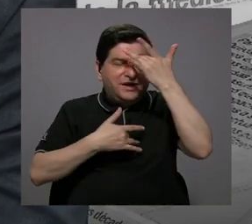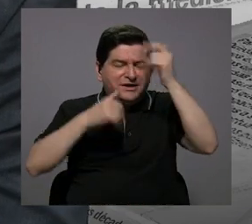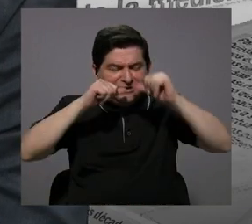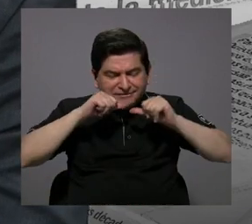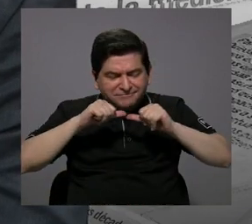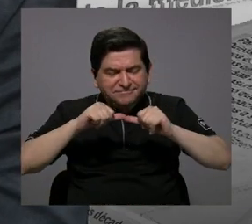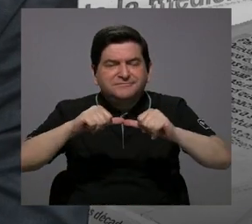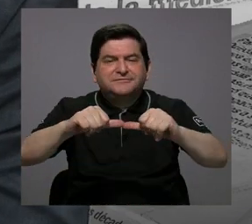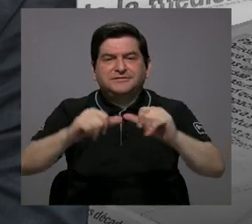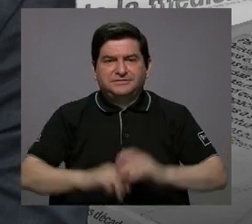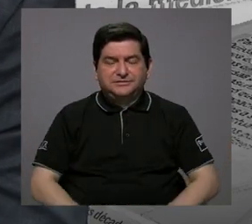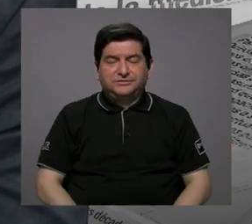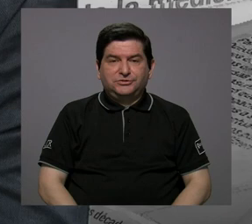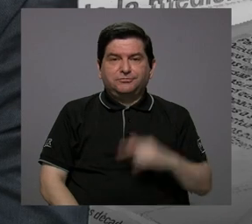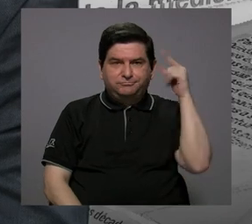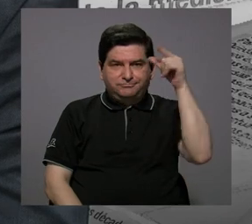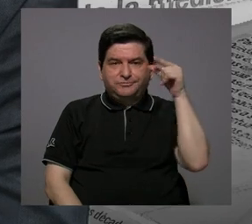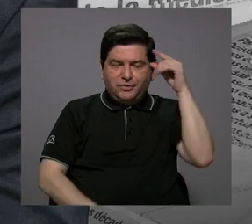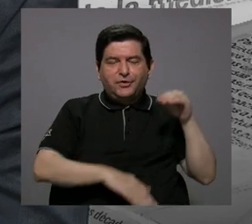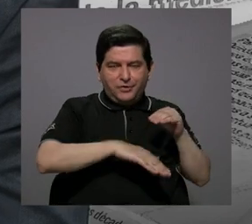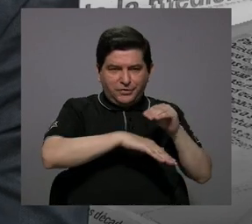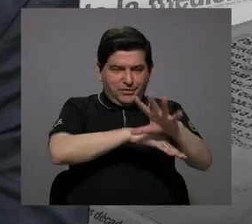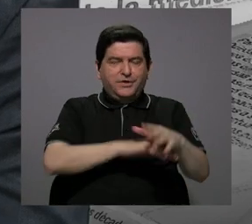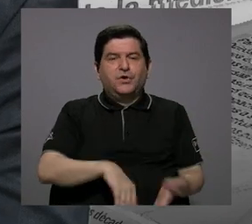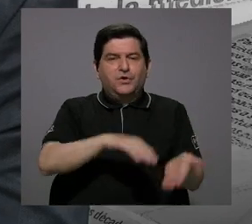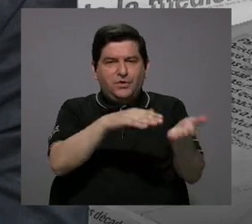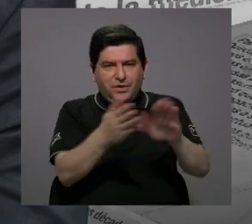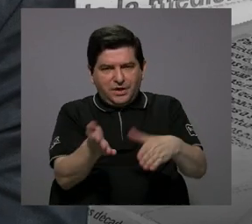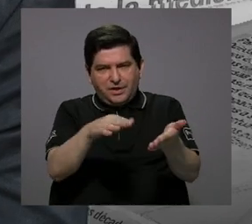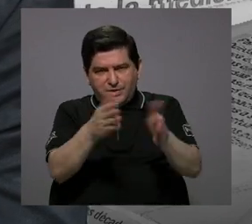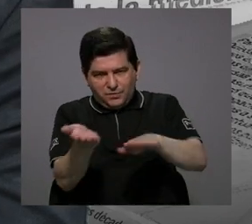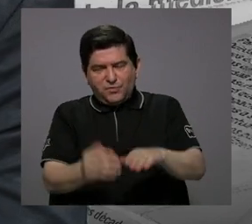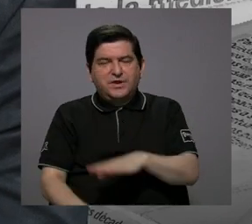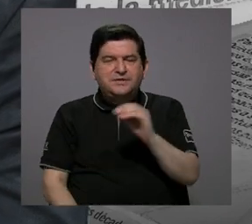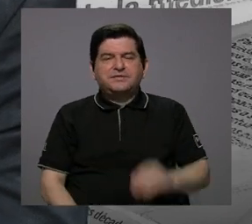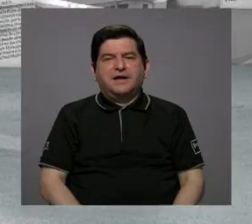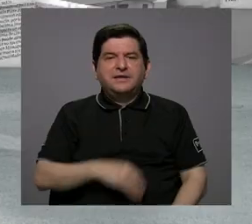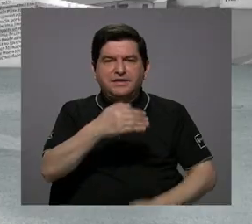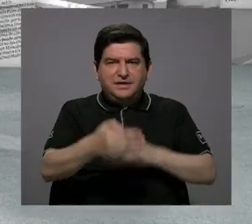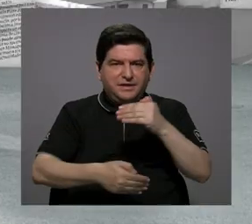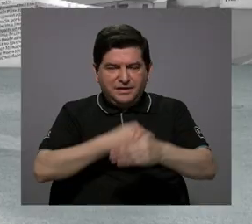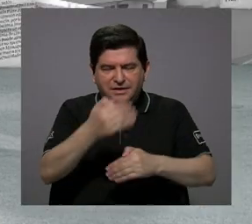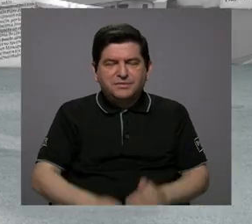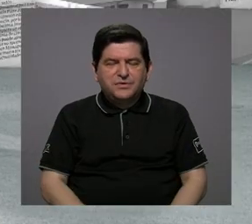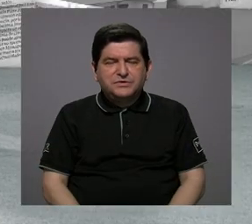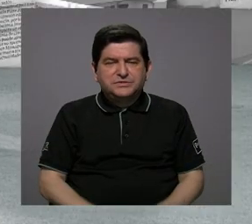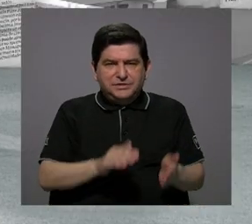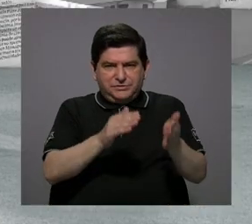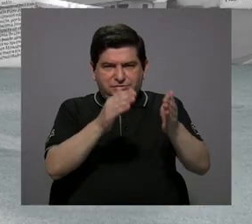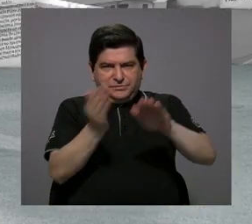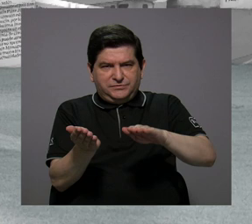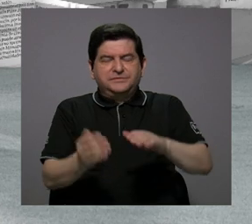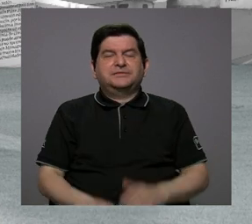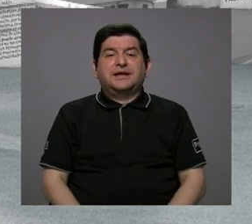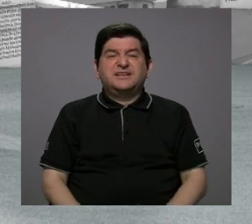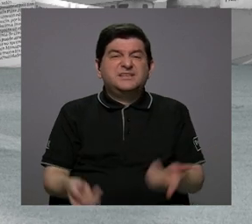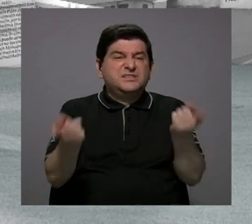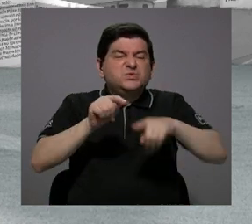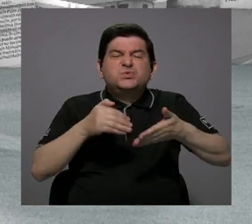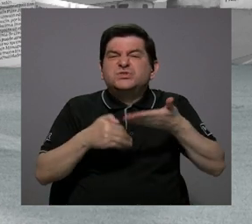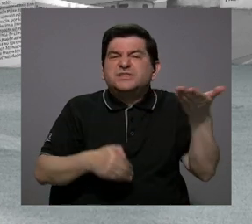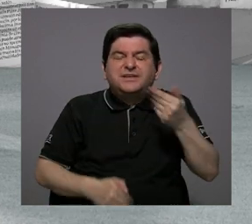que eso indudablemente iba a incidir en la mortalidad y morbilidad. Ahora bien, ¿qué ha pasado?